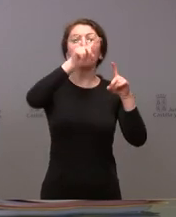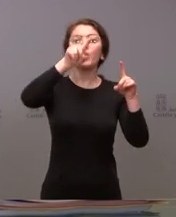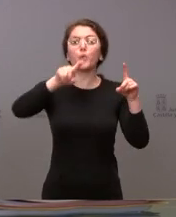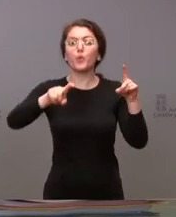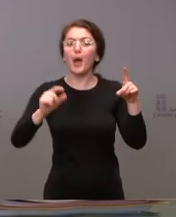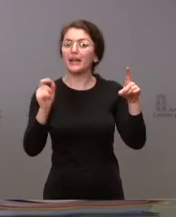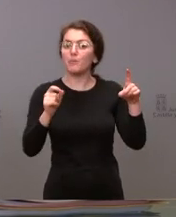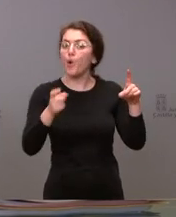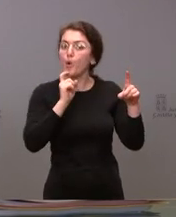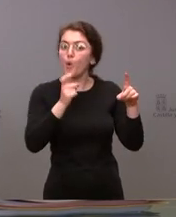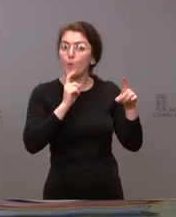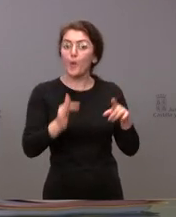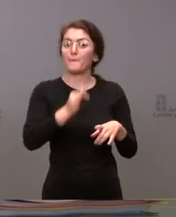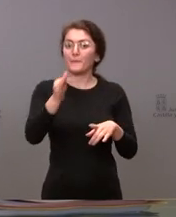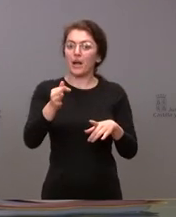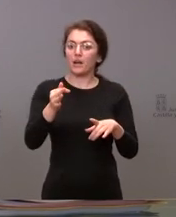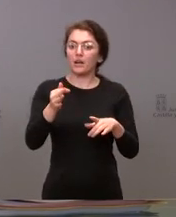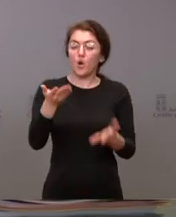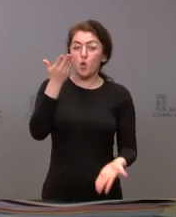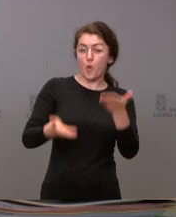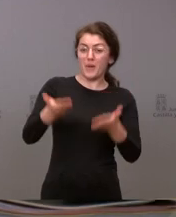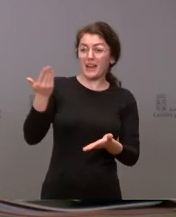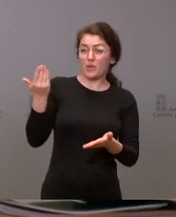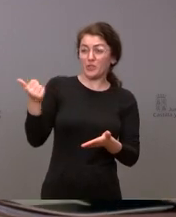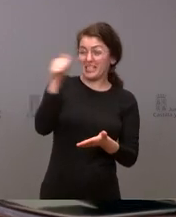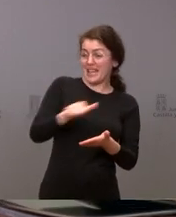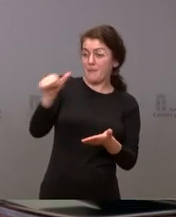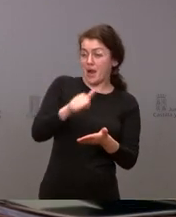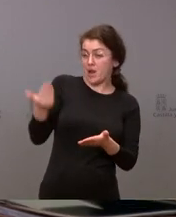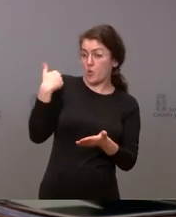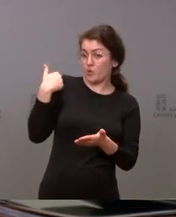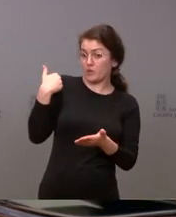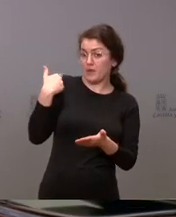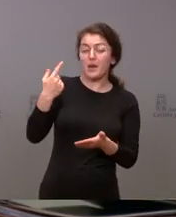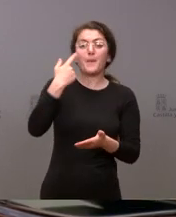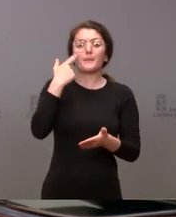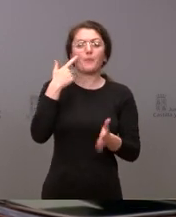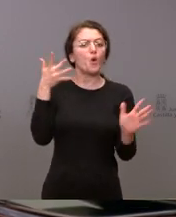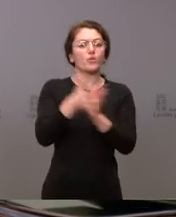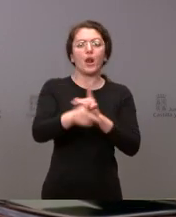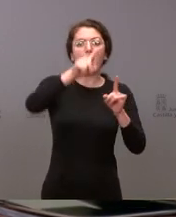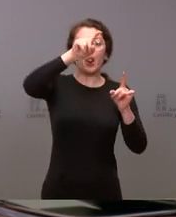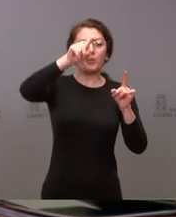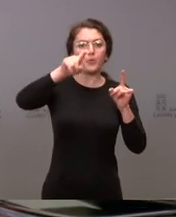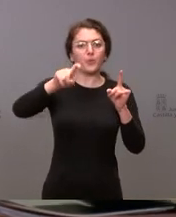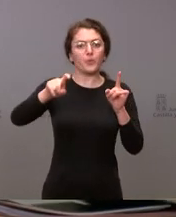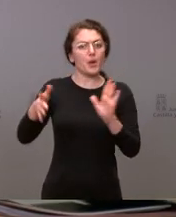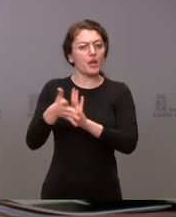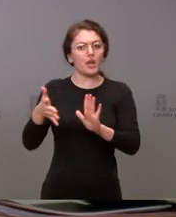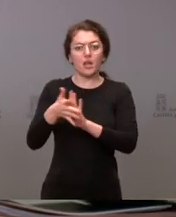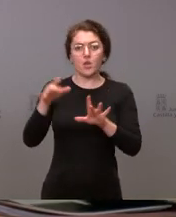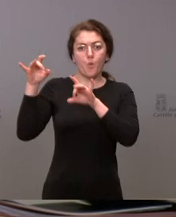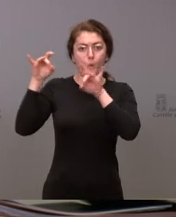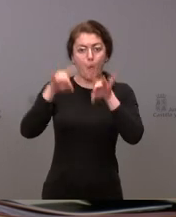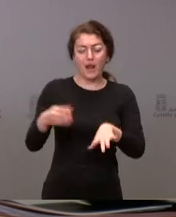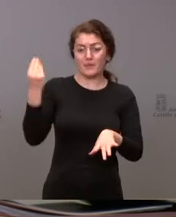comparando con lo que ha sido el ritmo de ascenso en las últimas semanas, podríamos decir que decrecemos con la misma aceleración en la que se crecía la